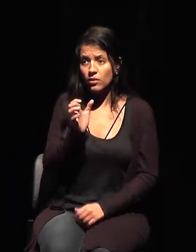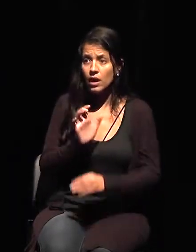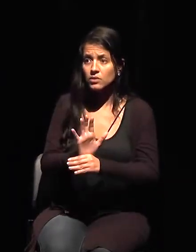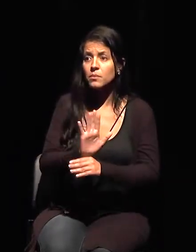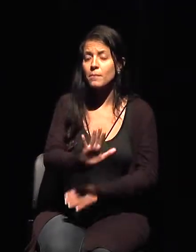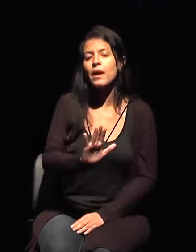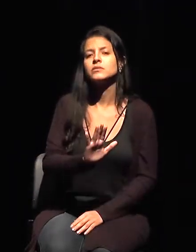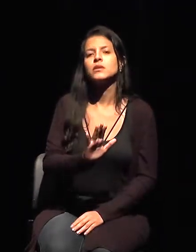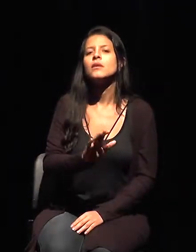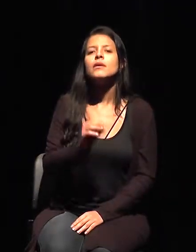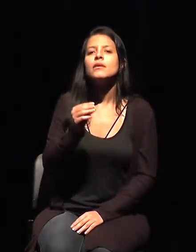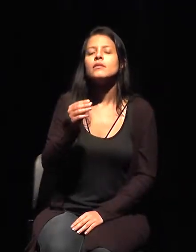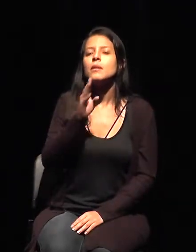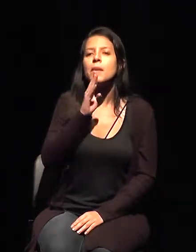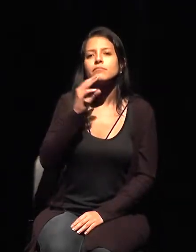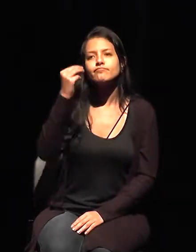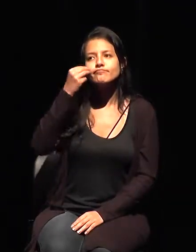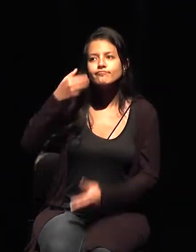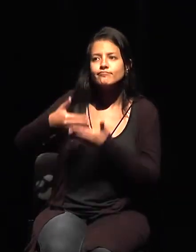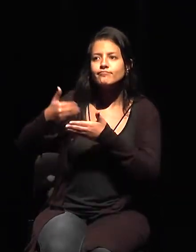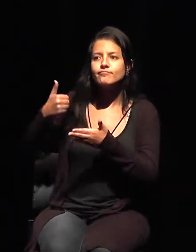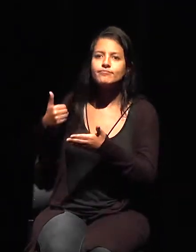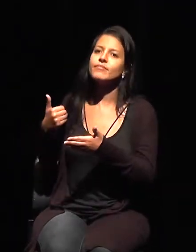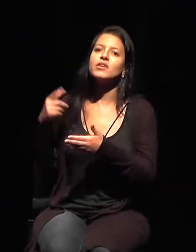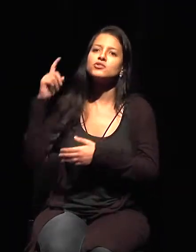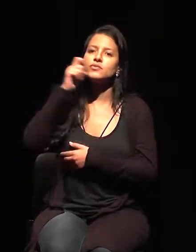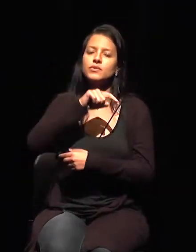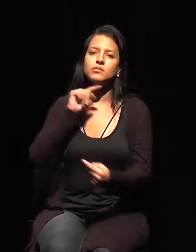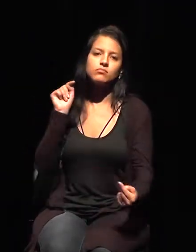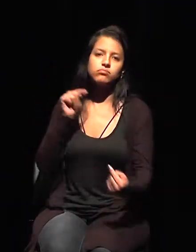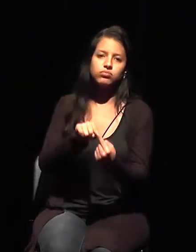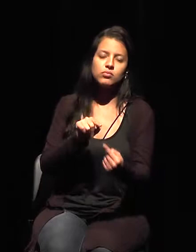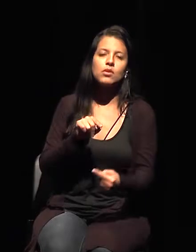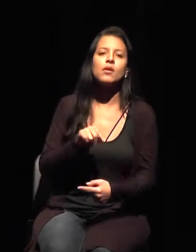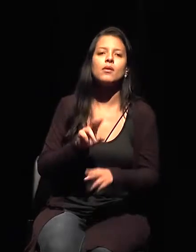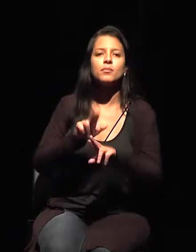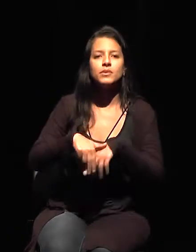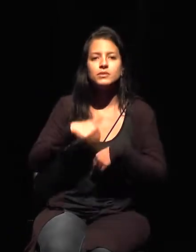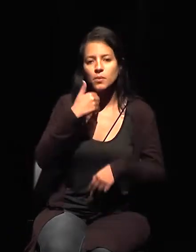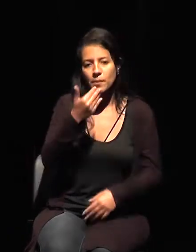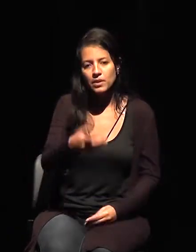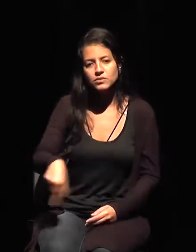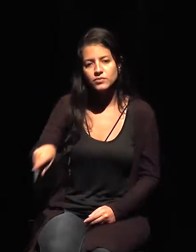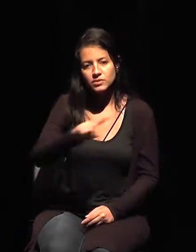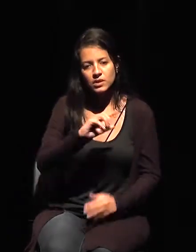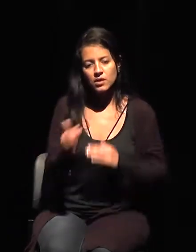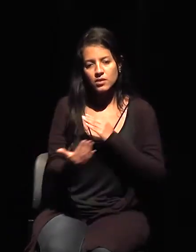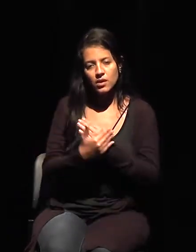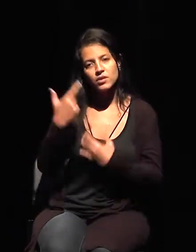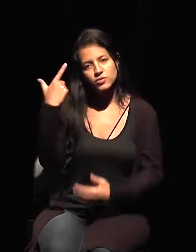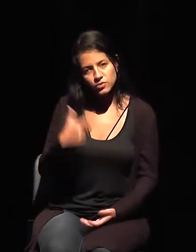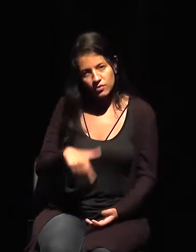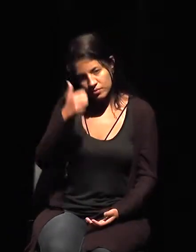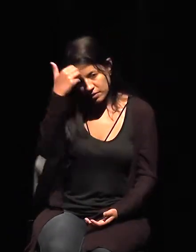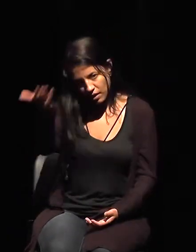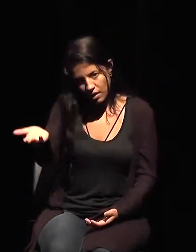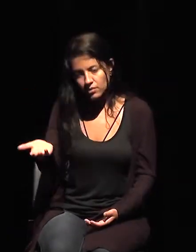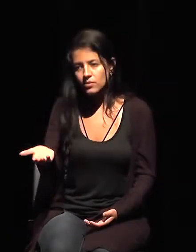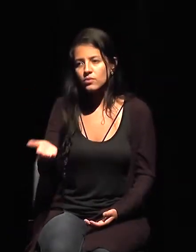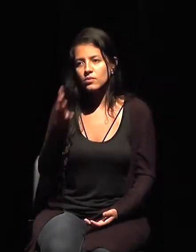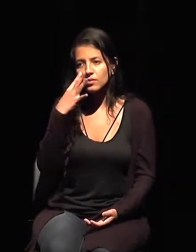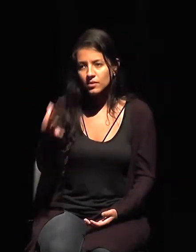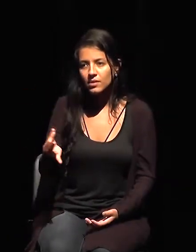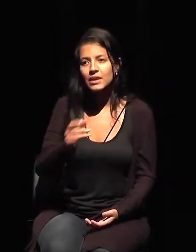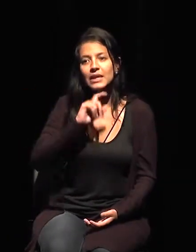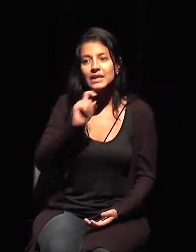y poder alcanzar y alcanzar el blanco, en fin, muchas